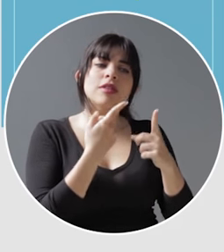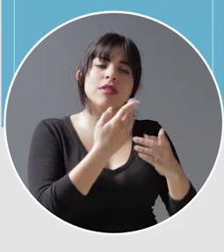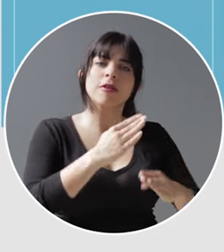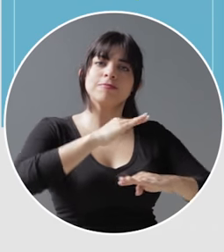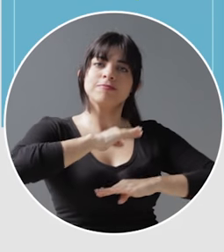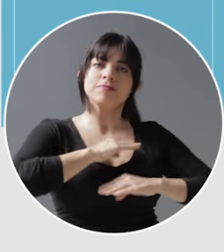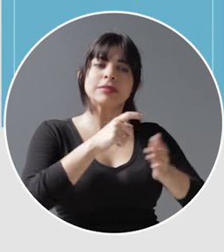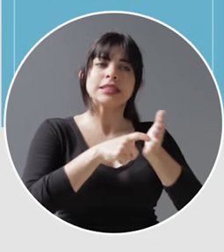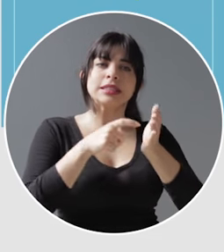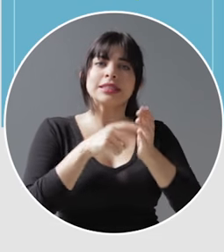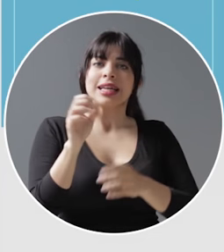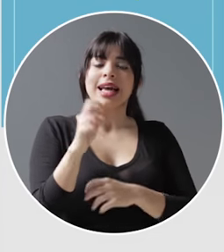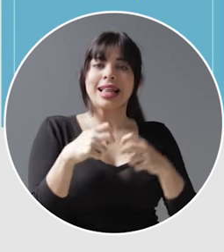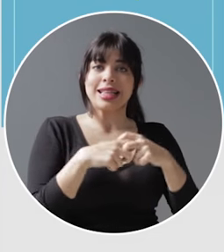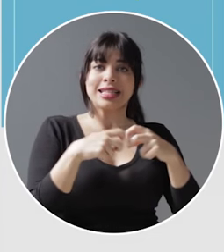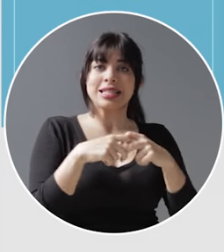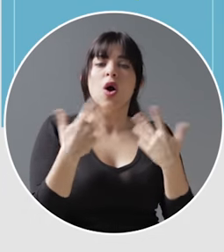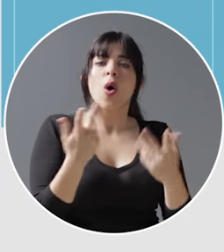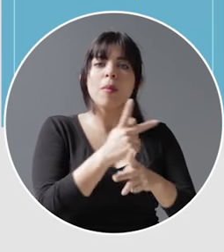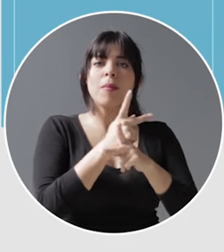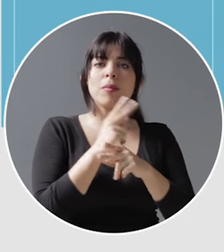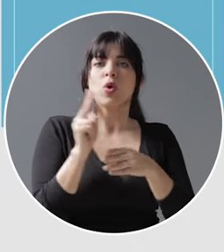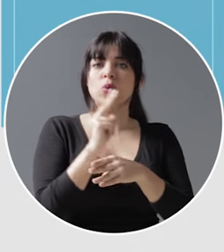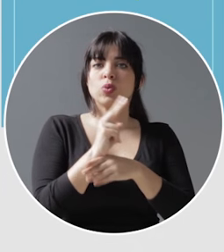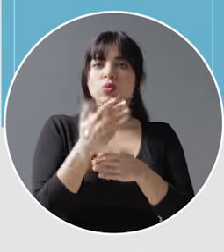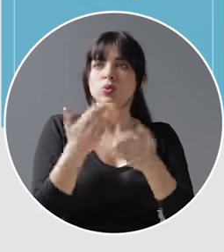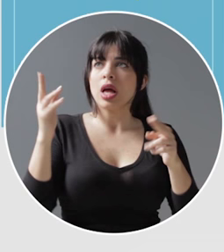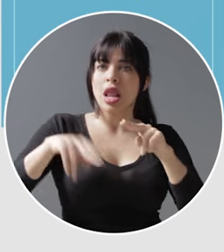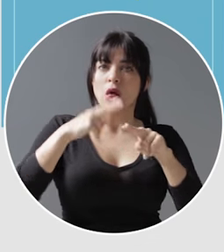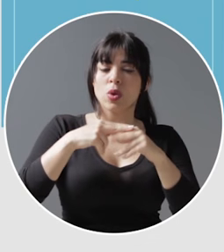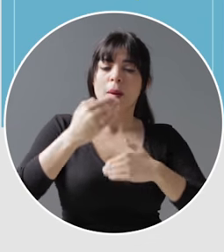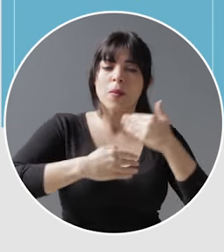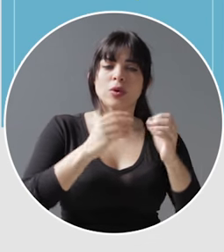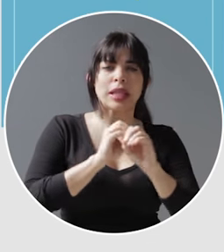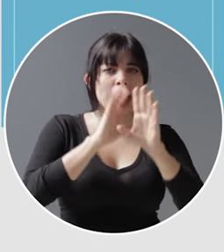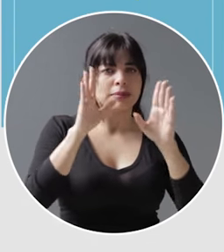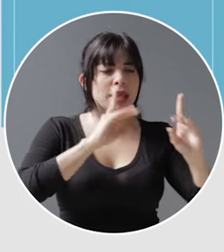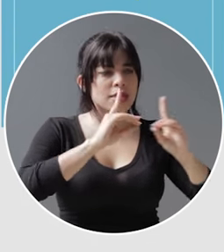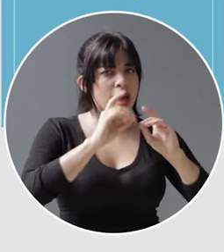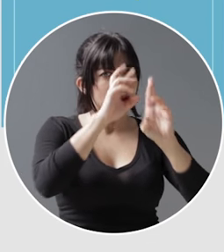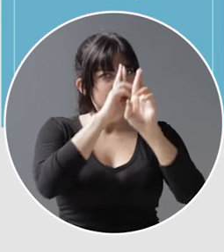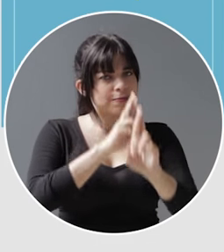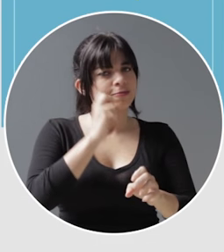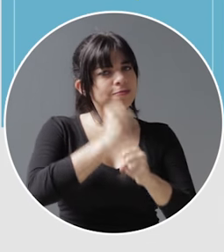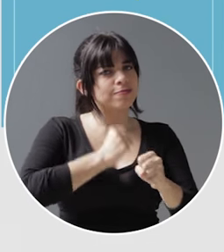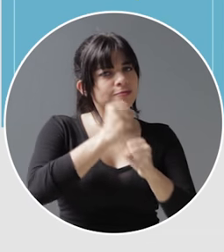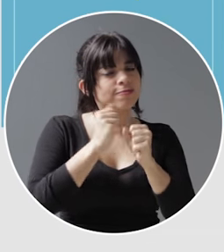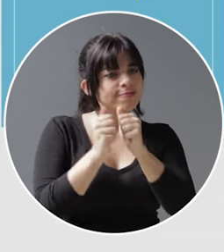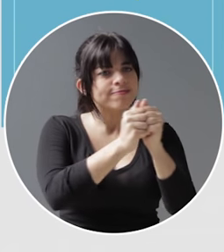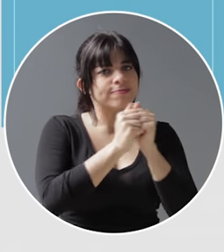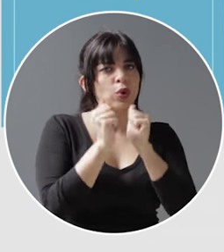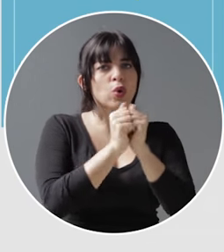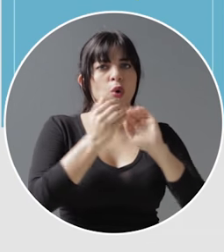satisfacer la demanda eléctrica mediante el uso sostenible de los recursos naturales, con procesos transparentes de diálogo, respeto y trabajo